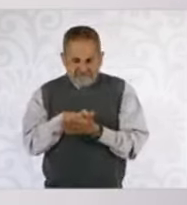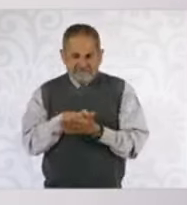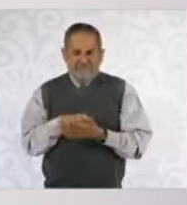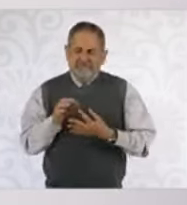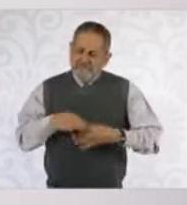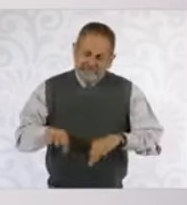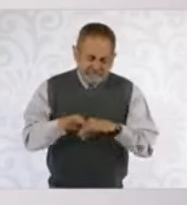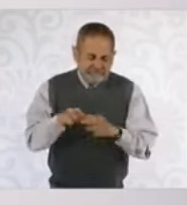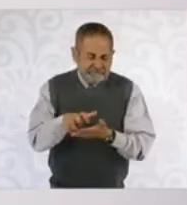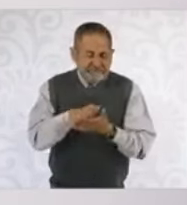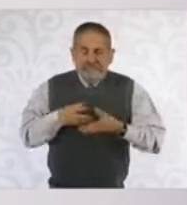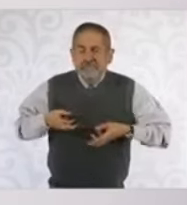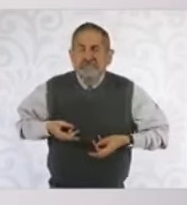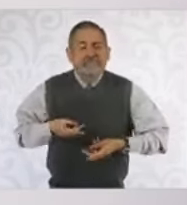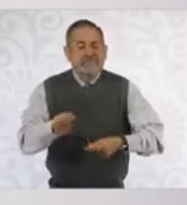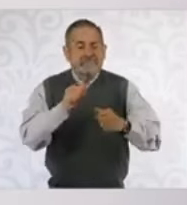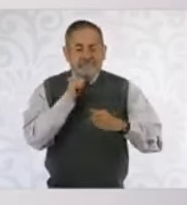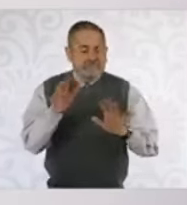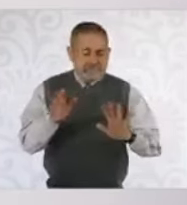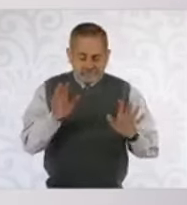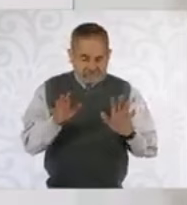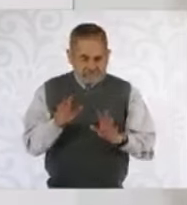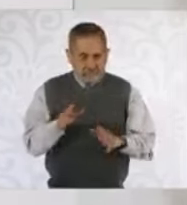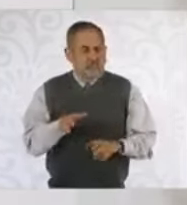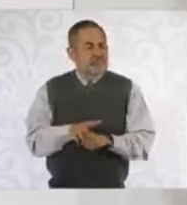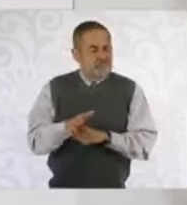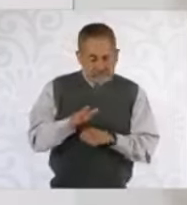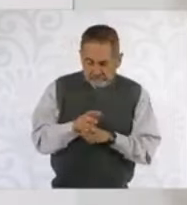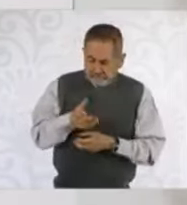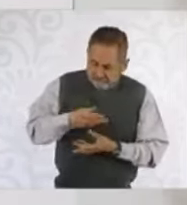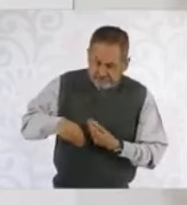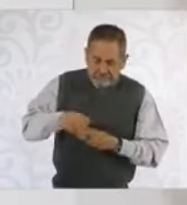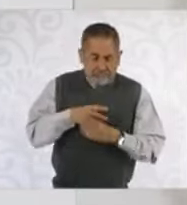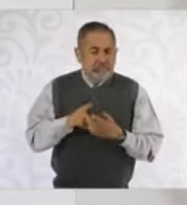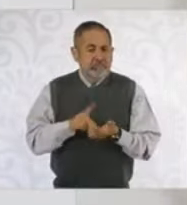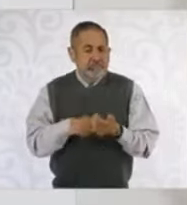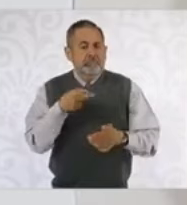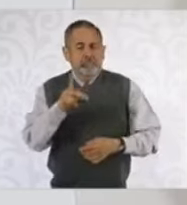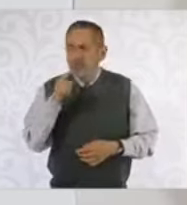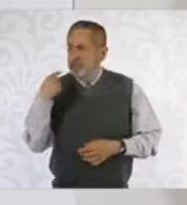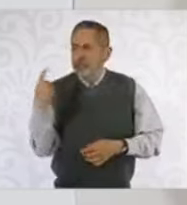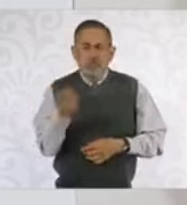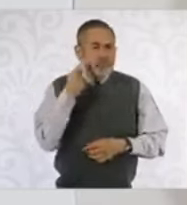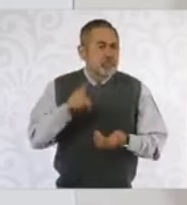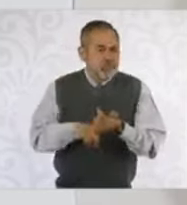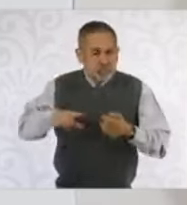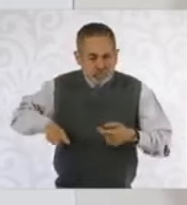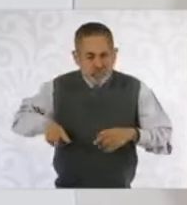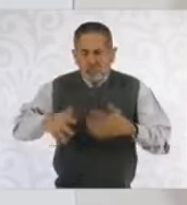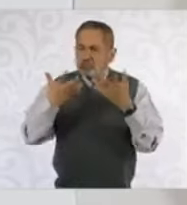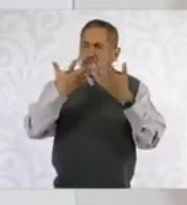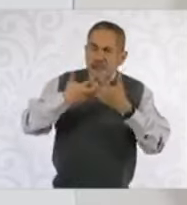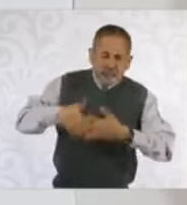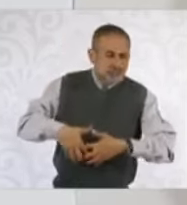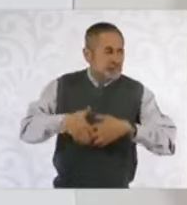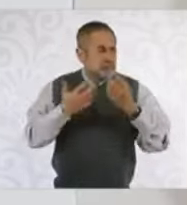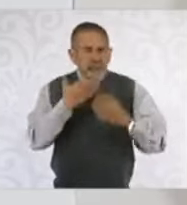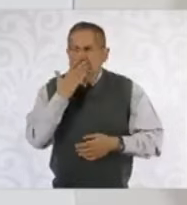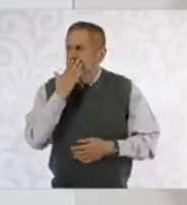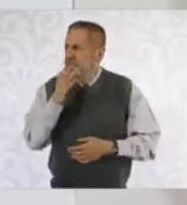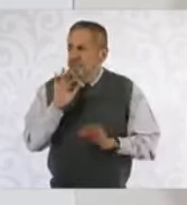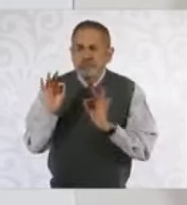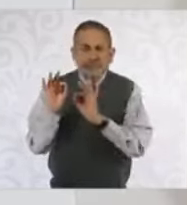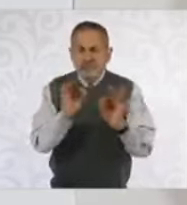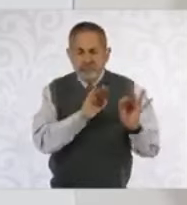austeridad republicana. Eso no implica afectar la operación del país, ni mucho menos,